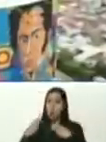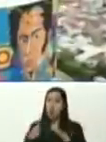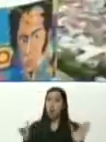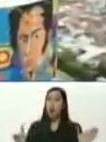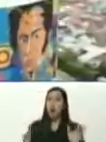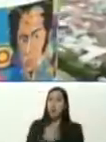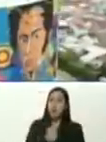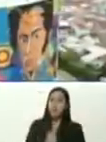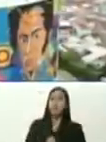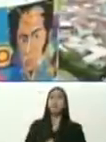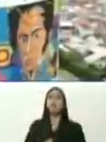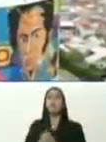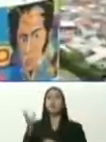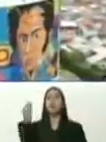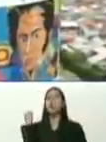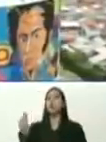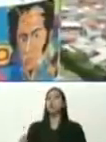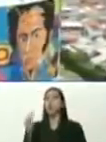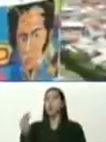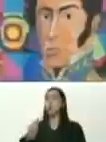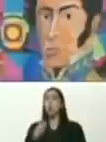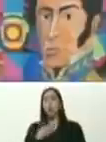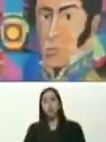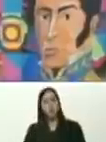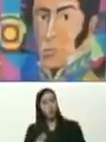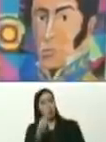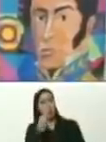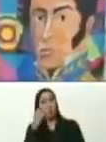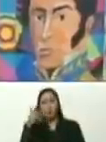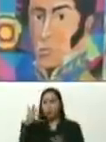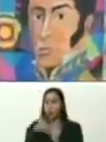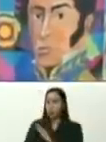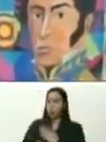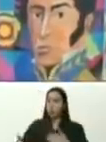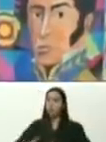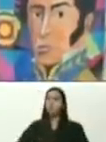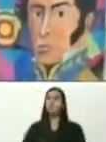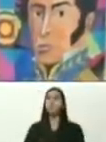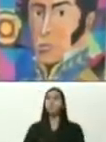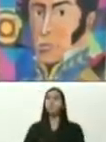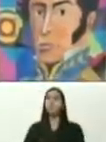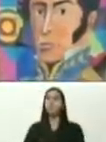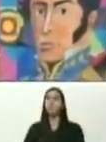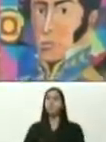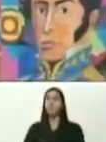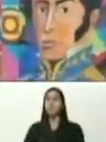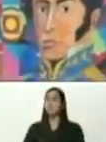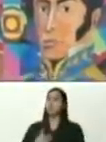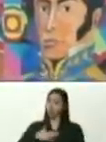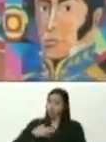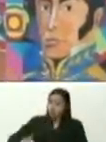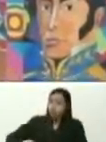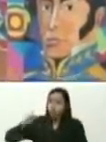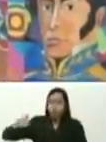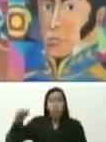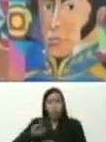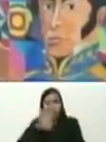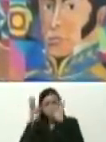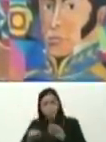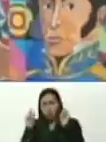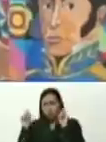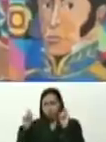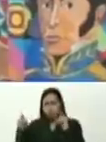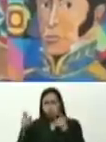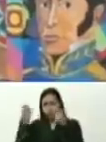solidarios de Italia, y comemos comida italiana, y bueno, yo crecí así, entre